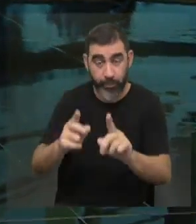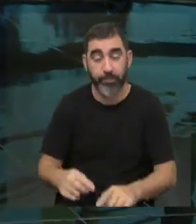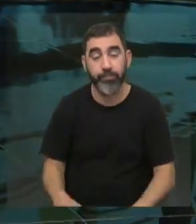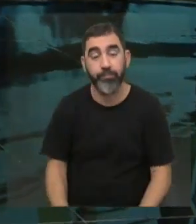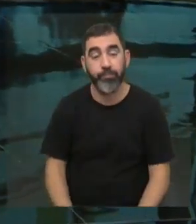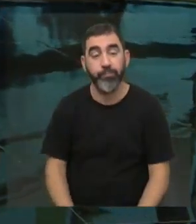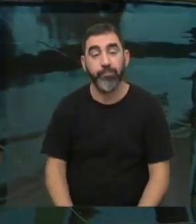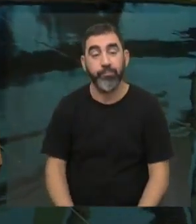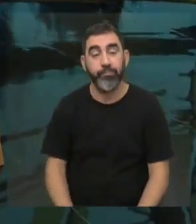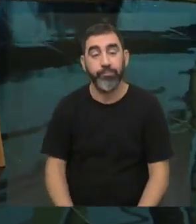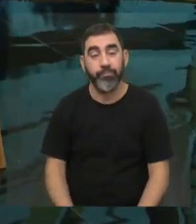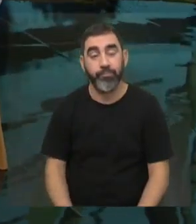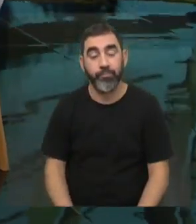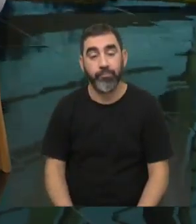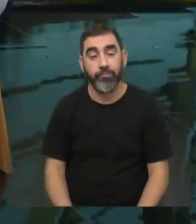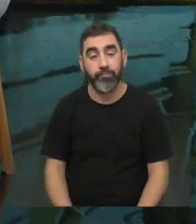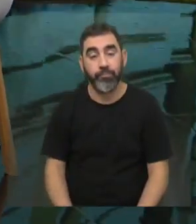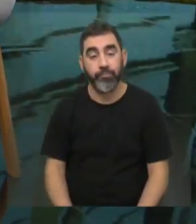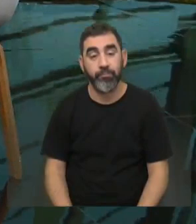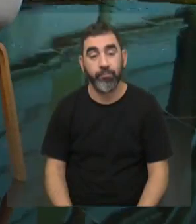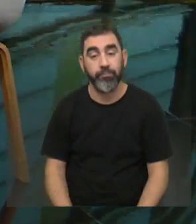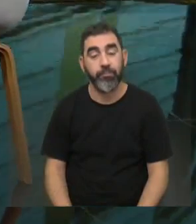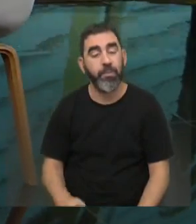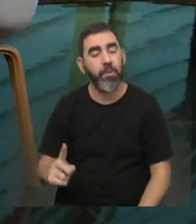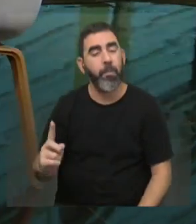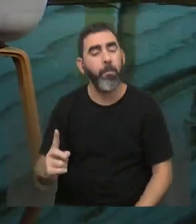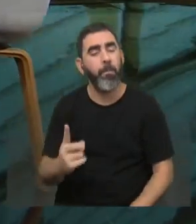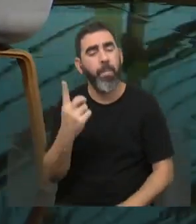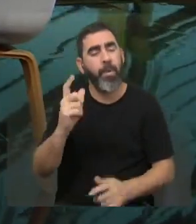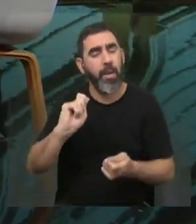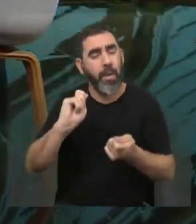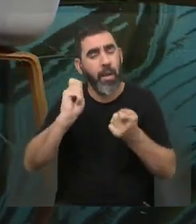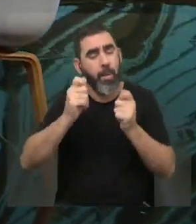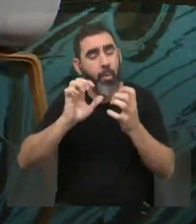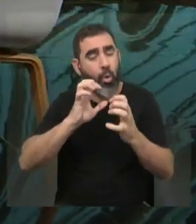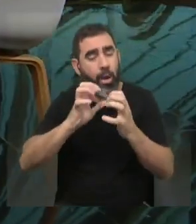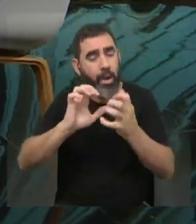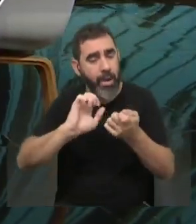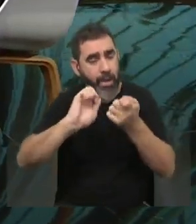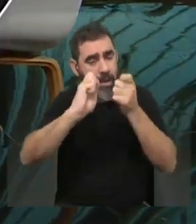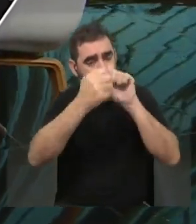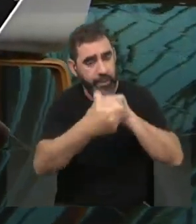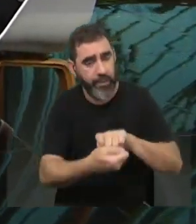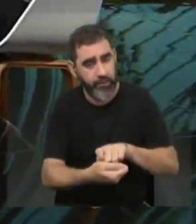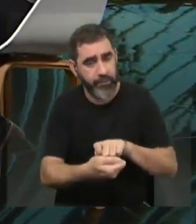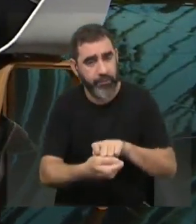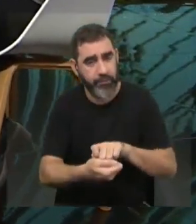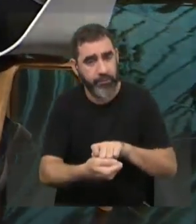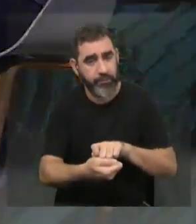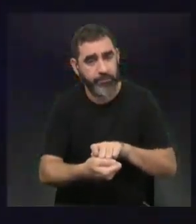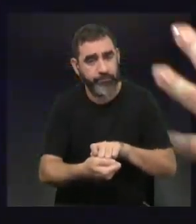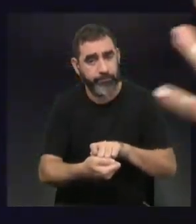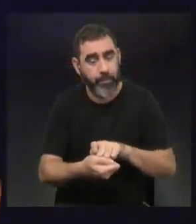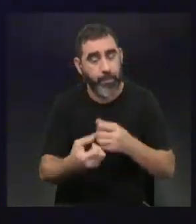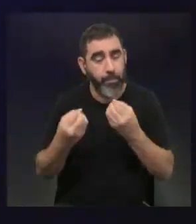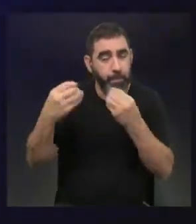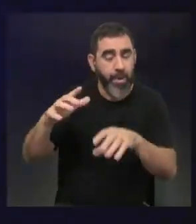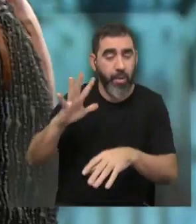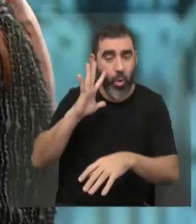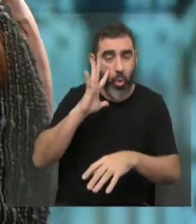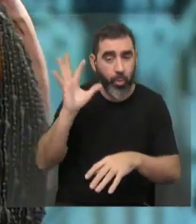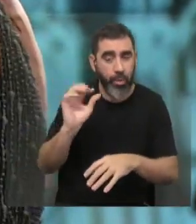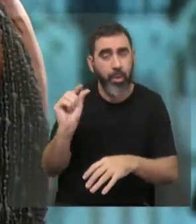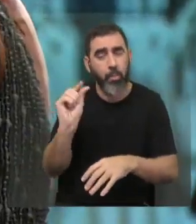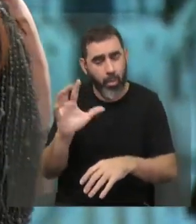quería llegar, ¿no? Cuando hicimos la primera transición energética, se nos pasó esa ventana de oportunidad. Yo creo que hubo un